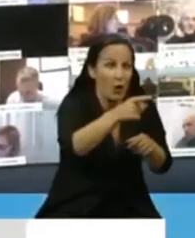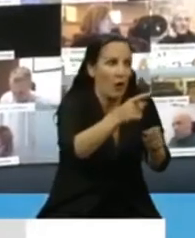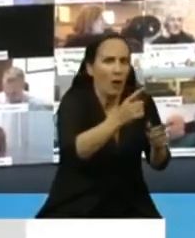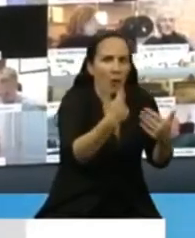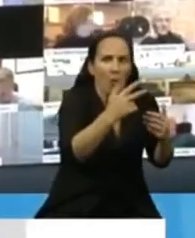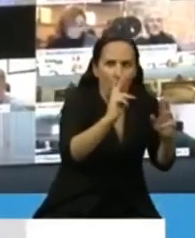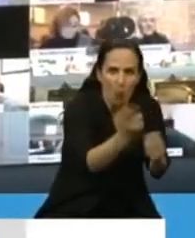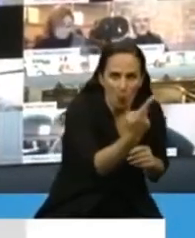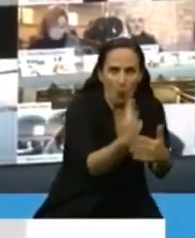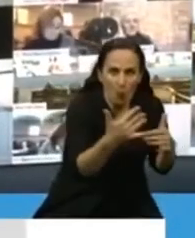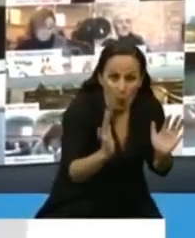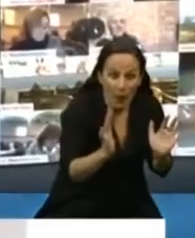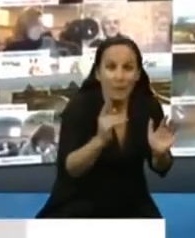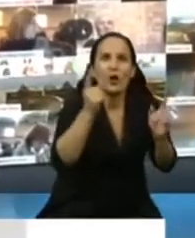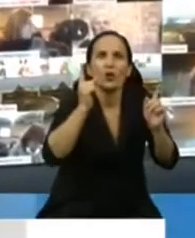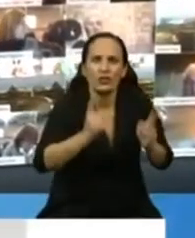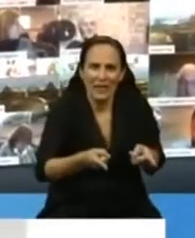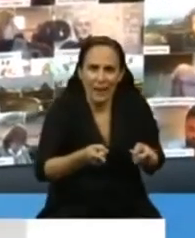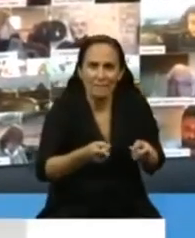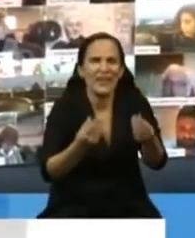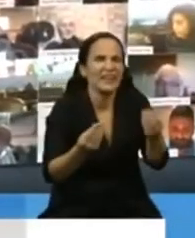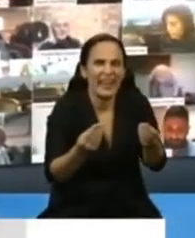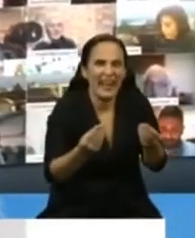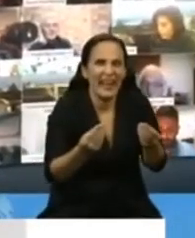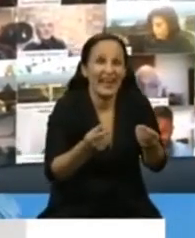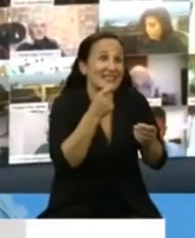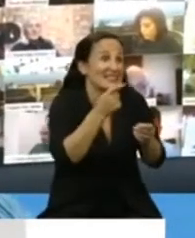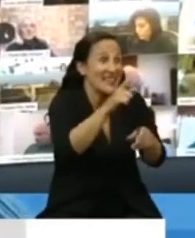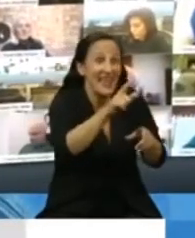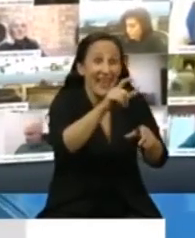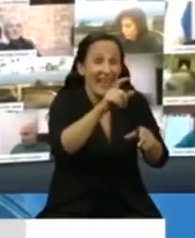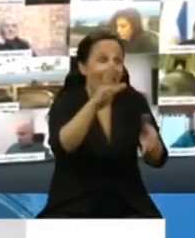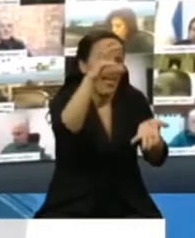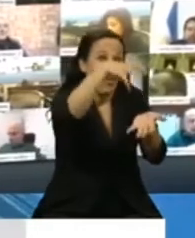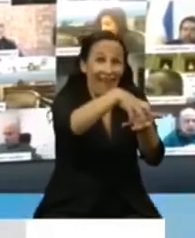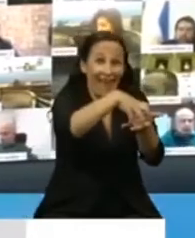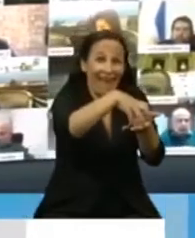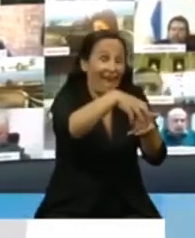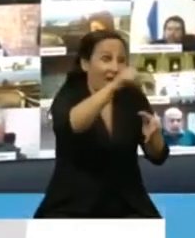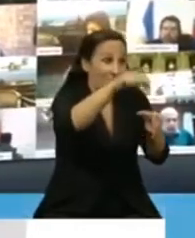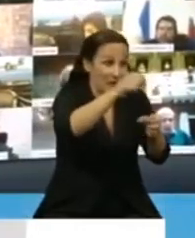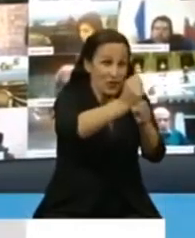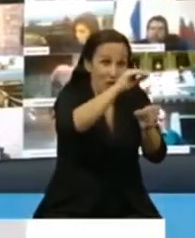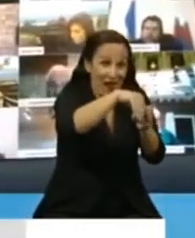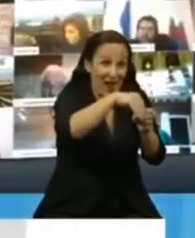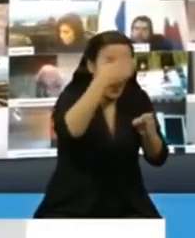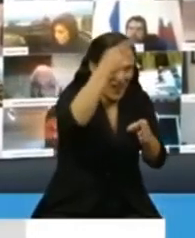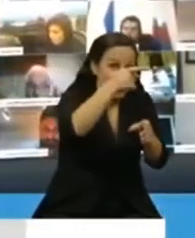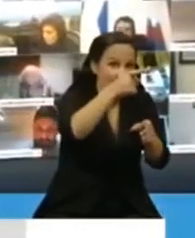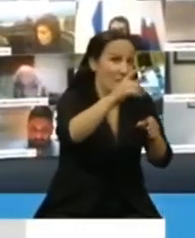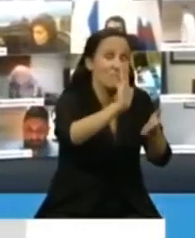sino, que corre riesgo cerrar un servicio de salud, una terapia intensiva, una guardia,